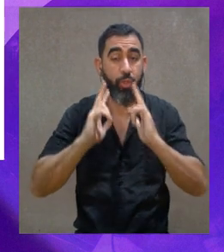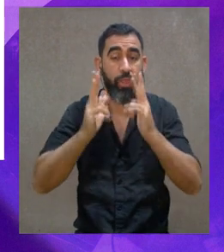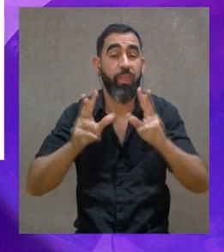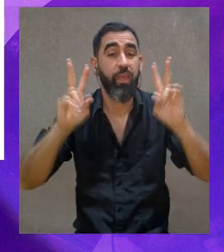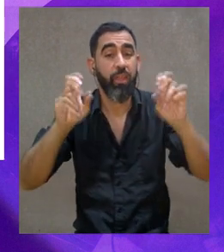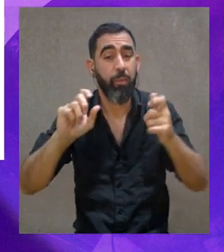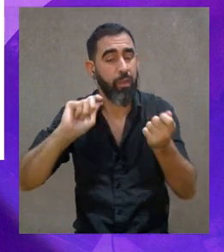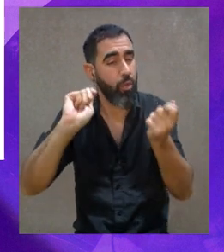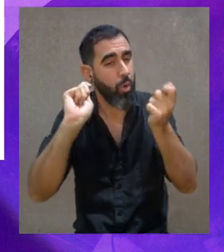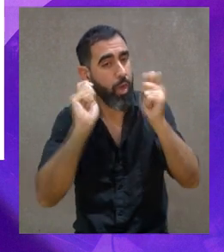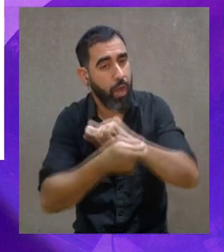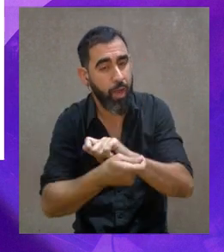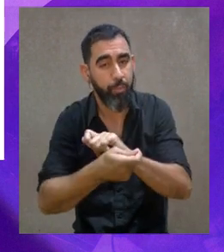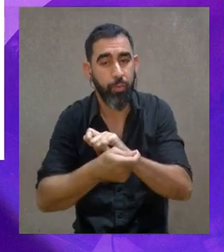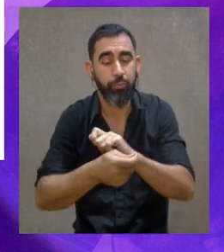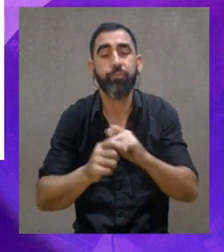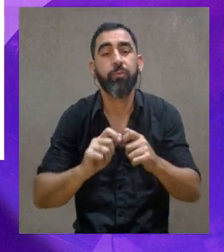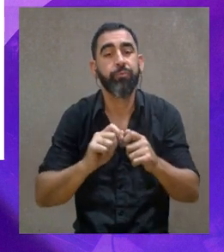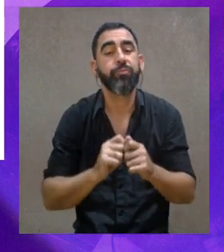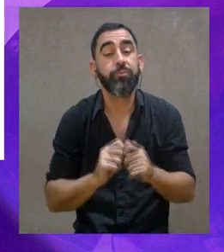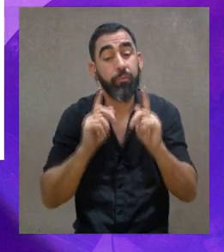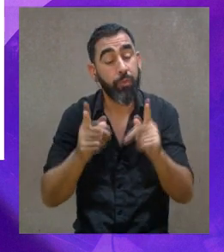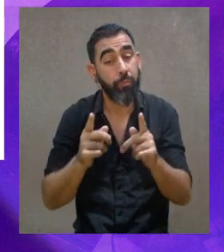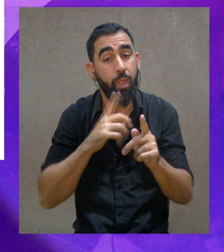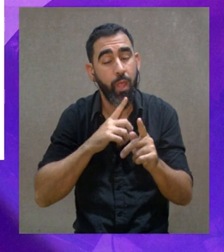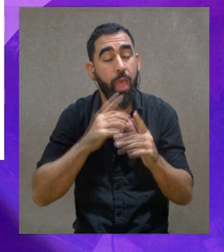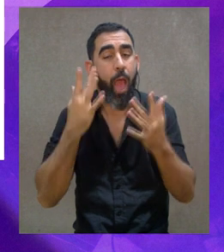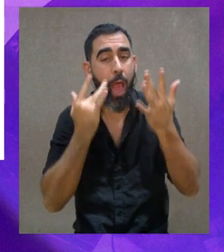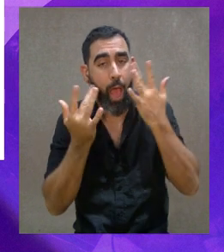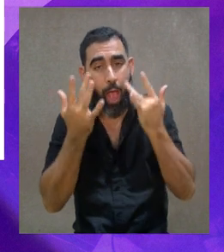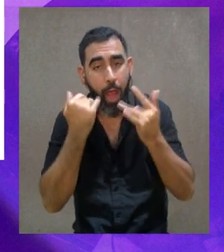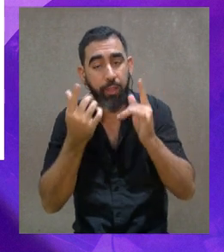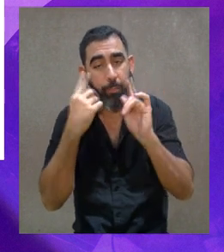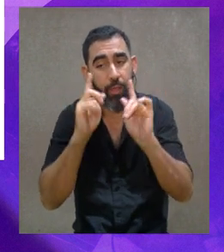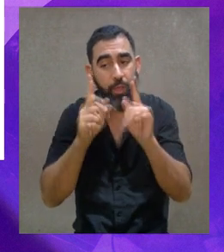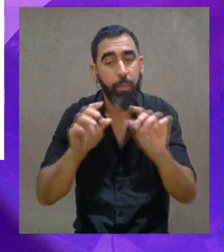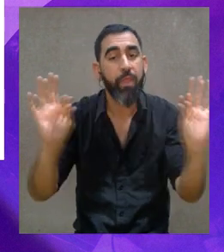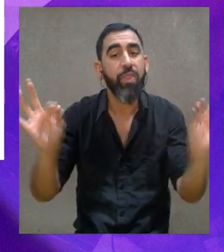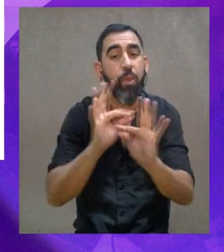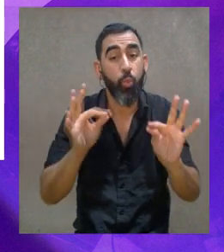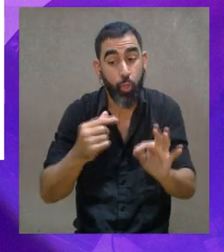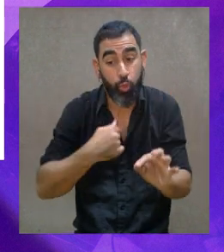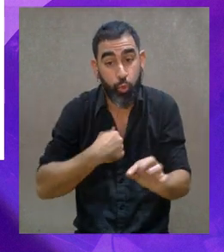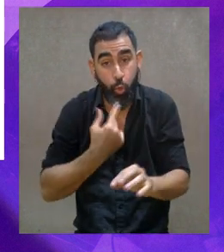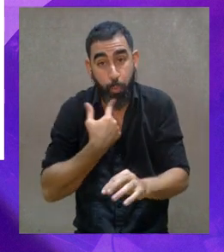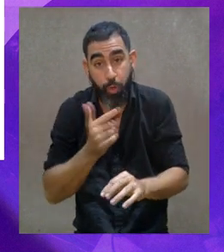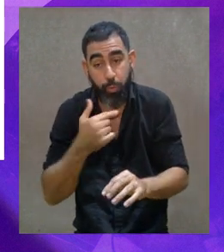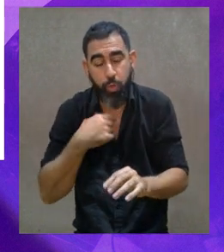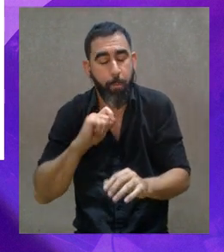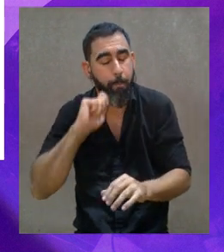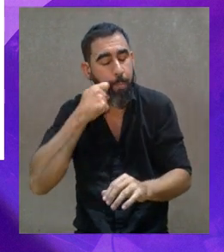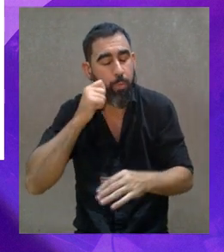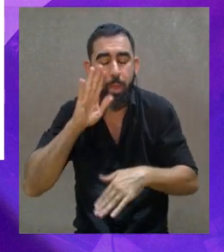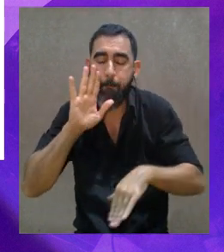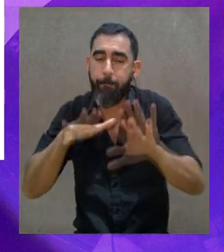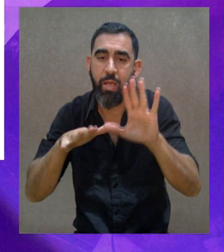Como te decía, el tema de la renovación, de la ruptura, también es algo muy del arte, pero también de la música. Y en mi caso particular, que